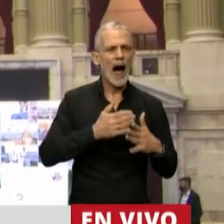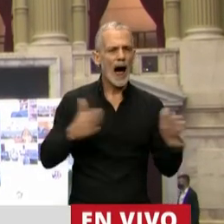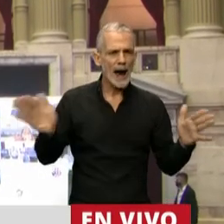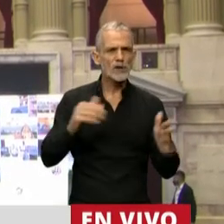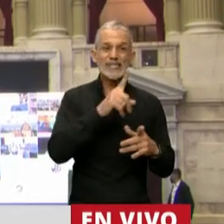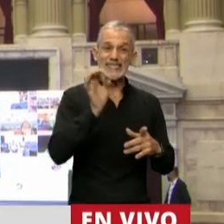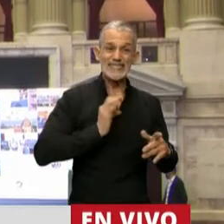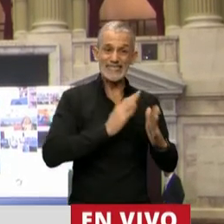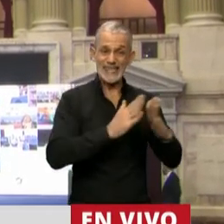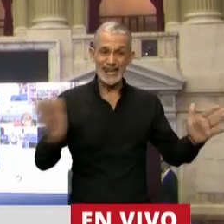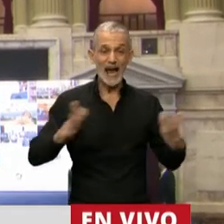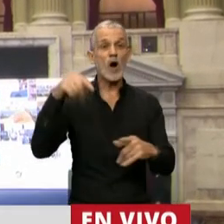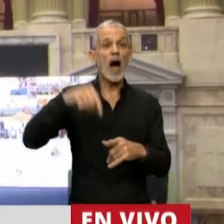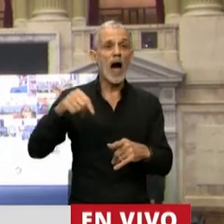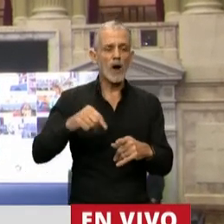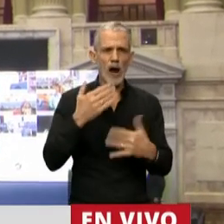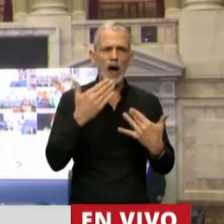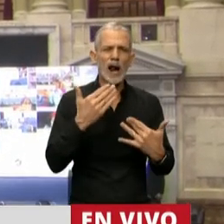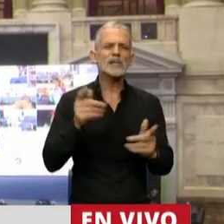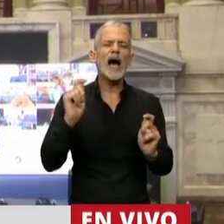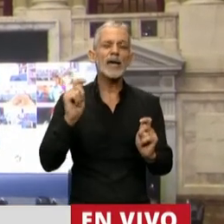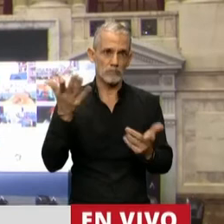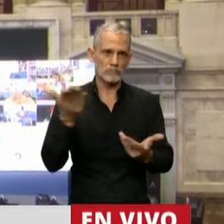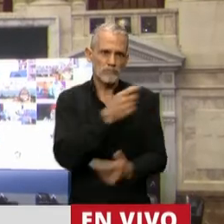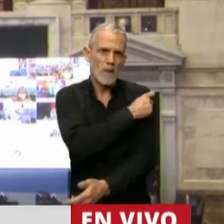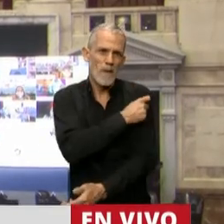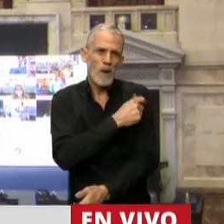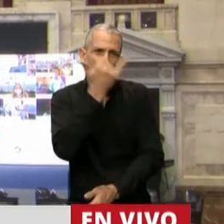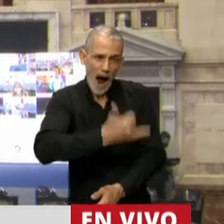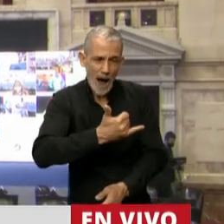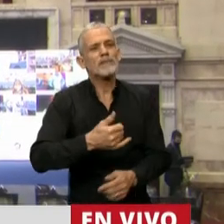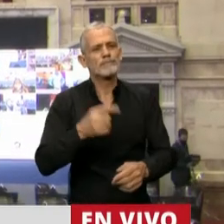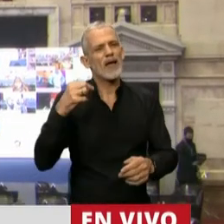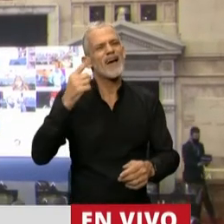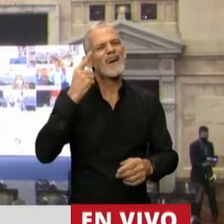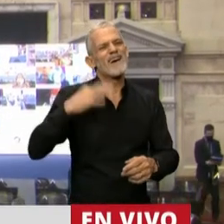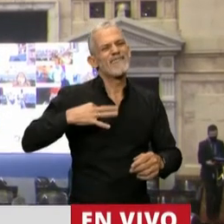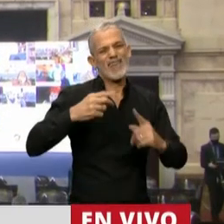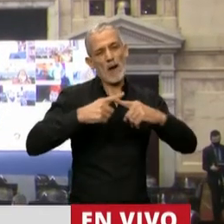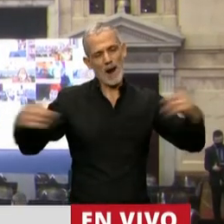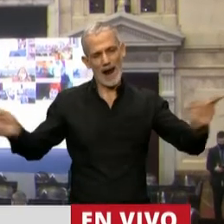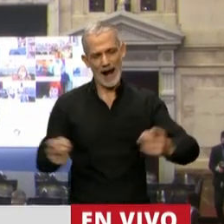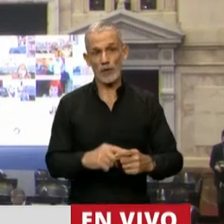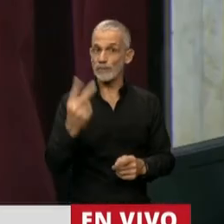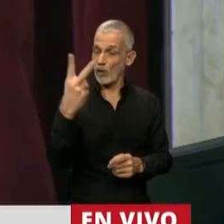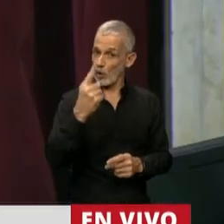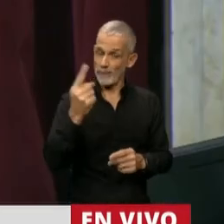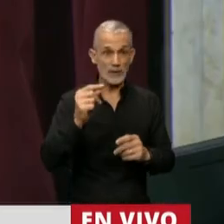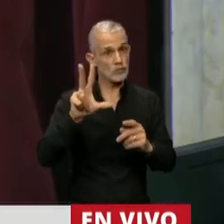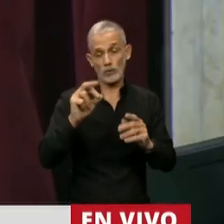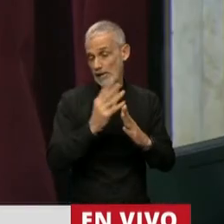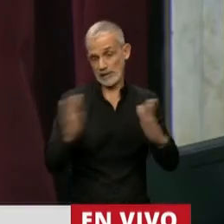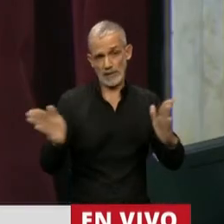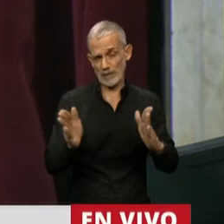últimos 100 años aumentó gracias a la existencia de vacunas. Diputado Manzi, está a dos minutos treinta